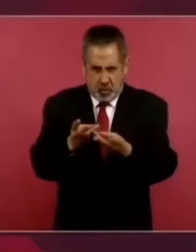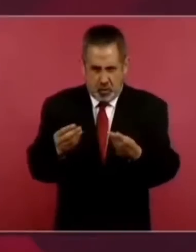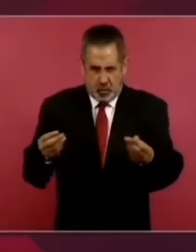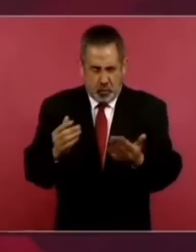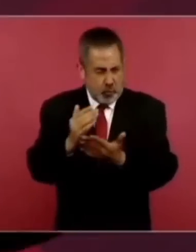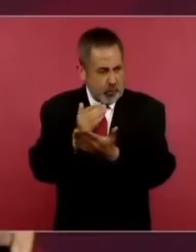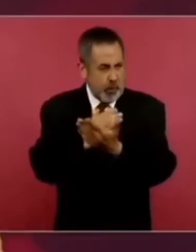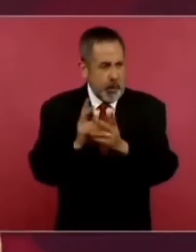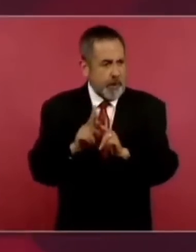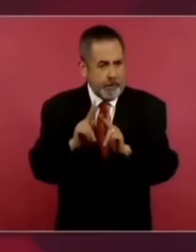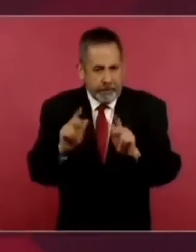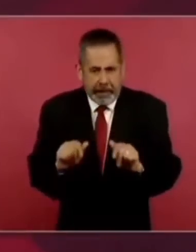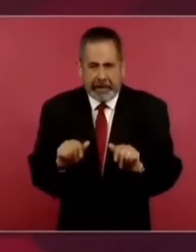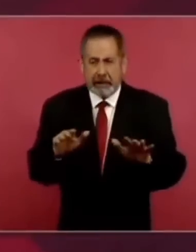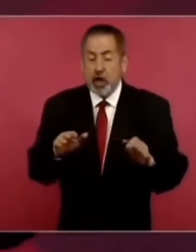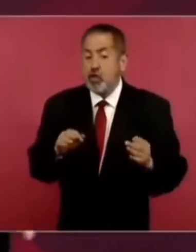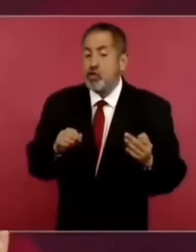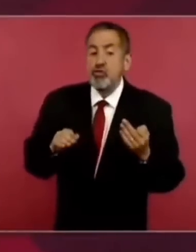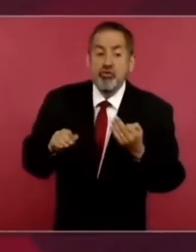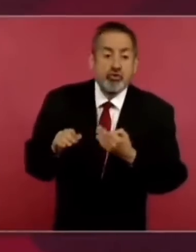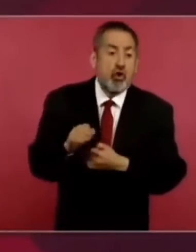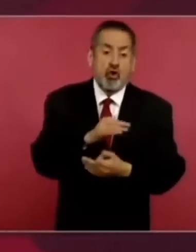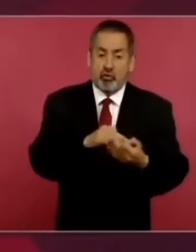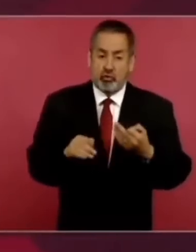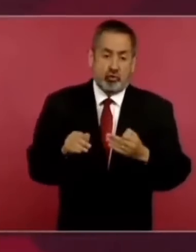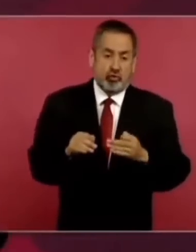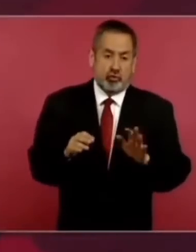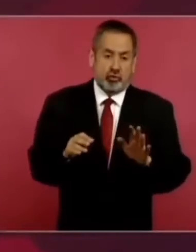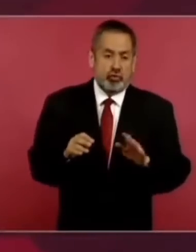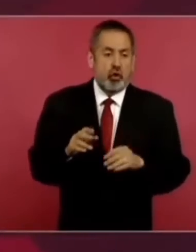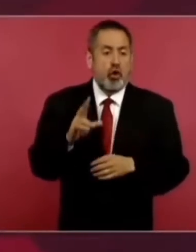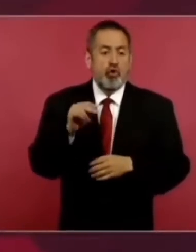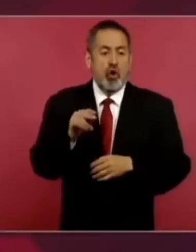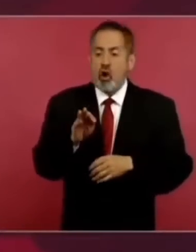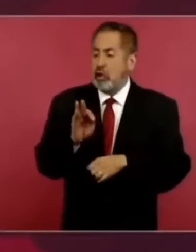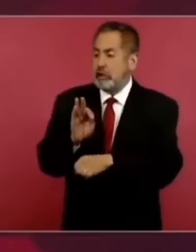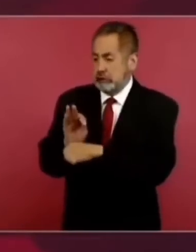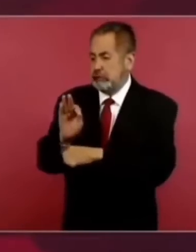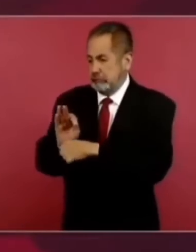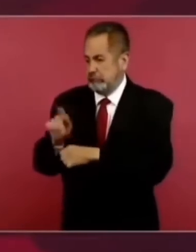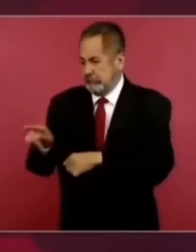tranquilidad, la paz de todos, no es para